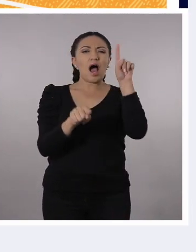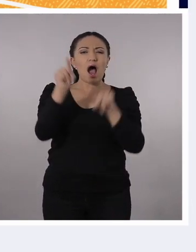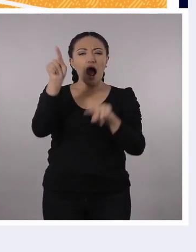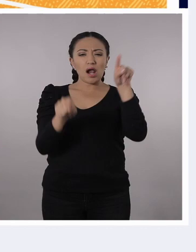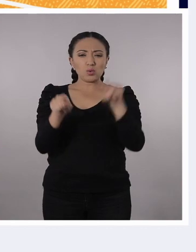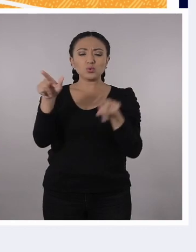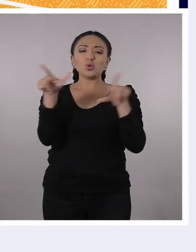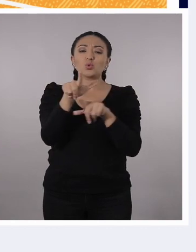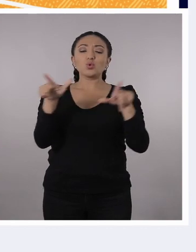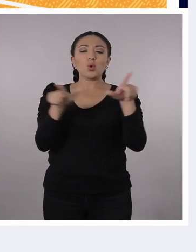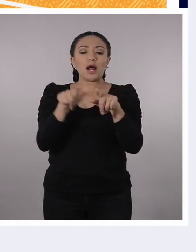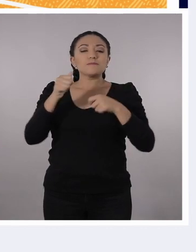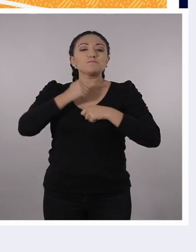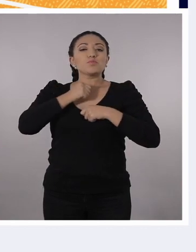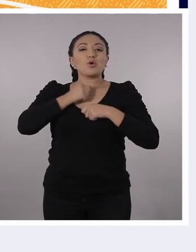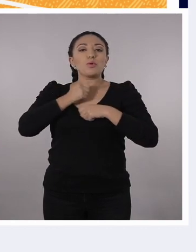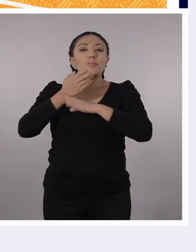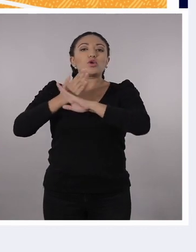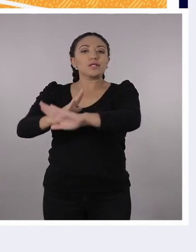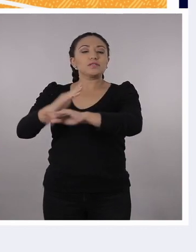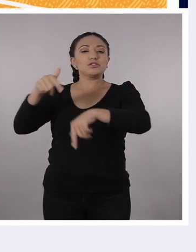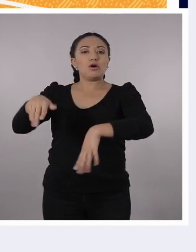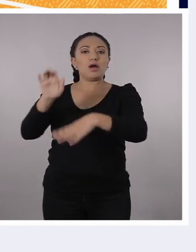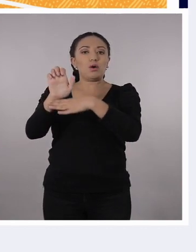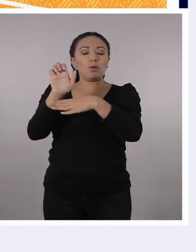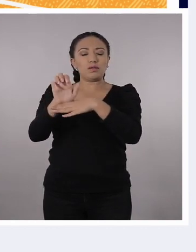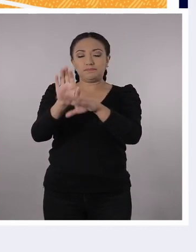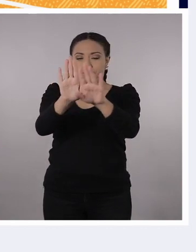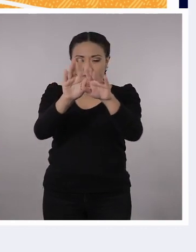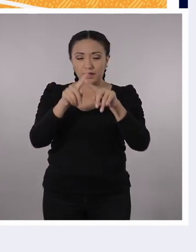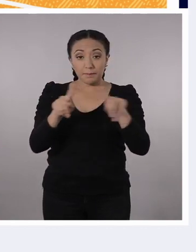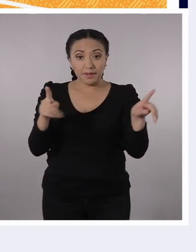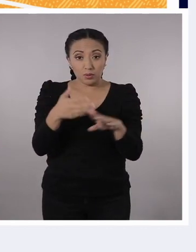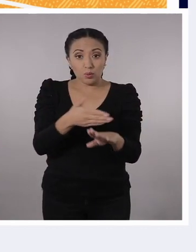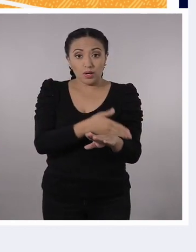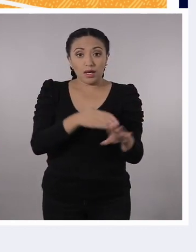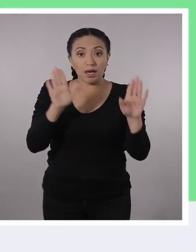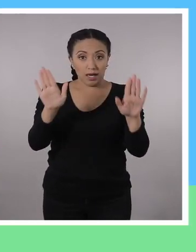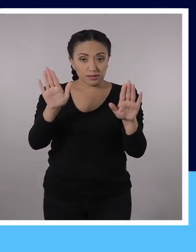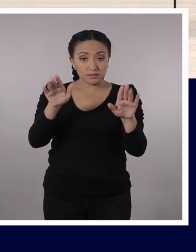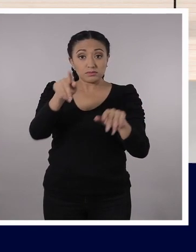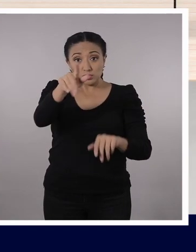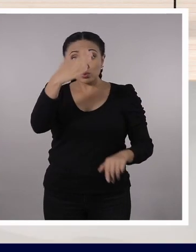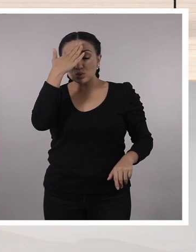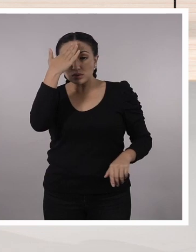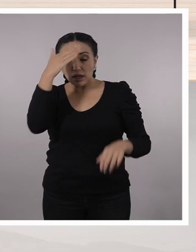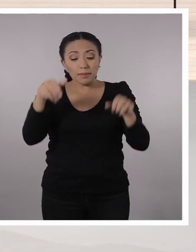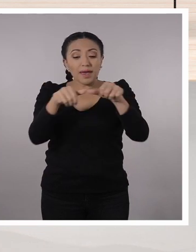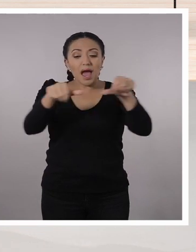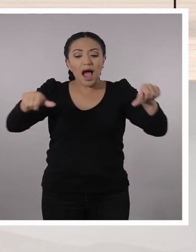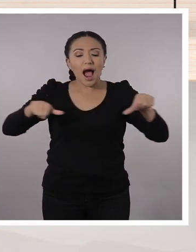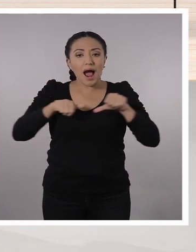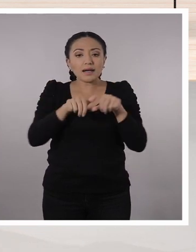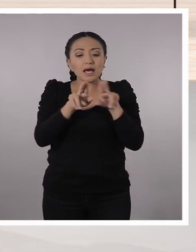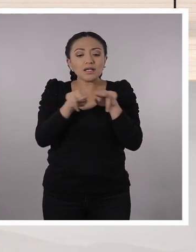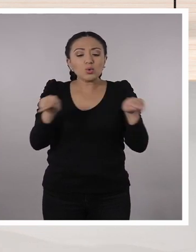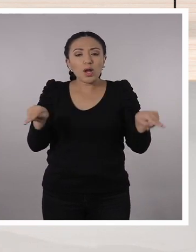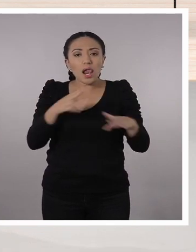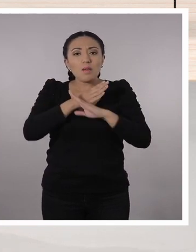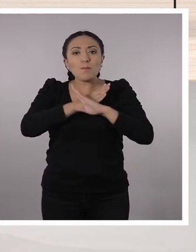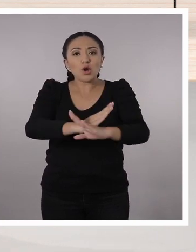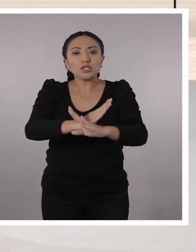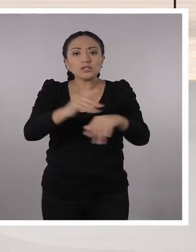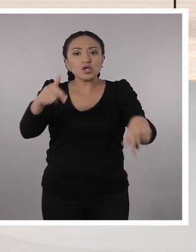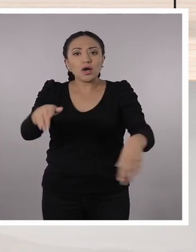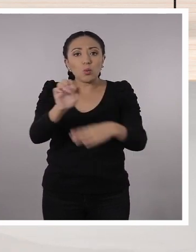algunas zonas naturales y protegidas de nuestro país. Pero antes de comenzar a hablar un poquito de ellas, ¿saben ustedes qué es una zona natural